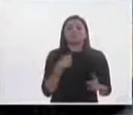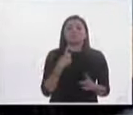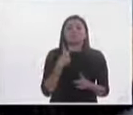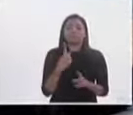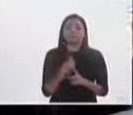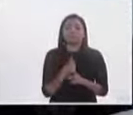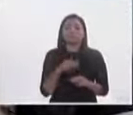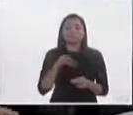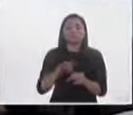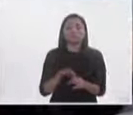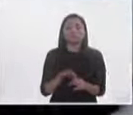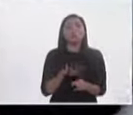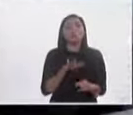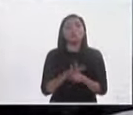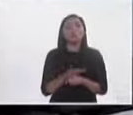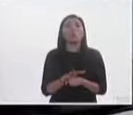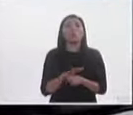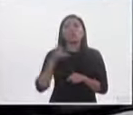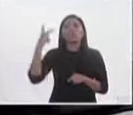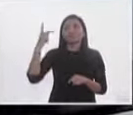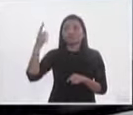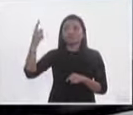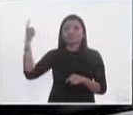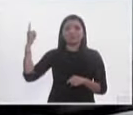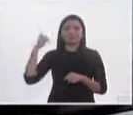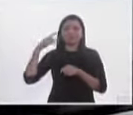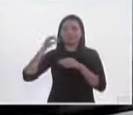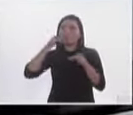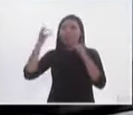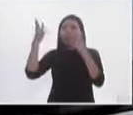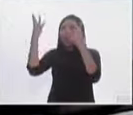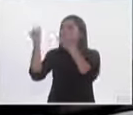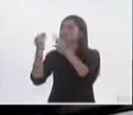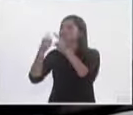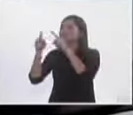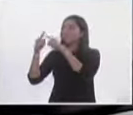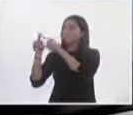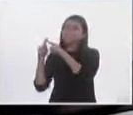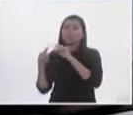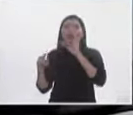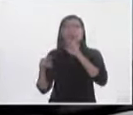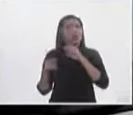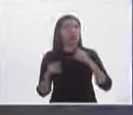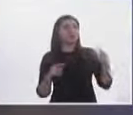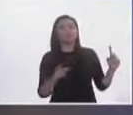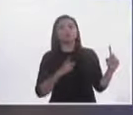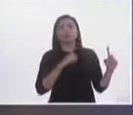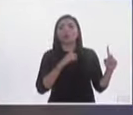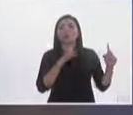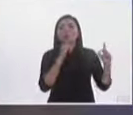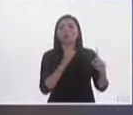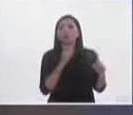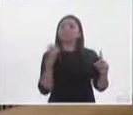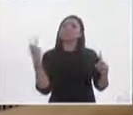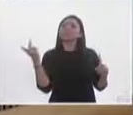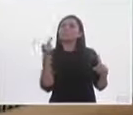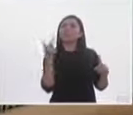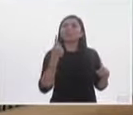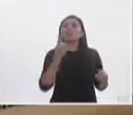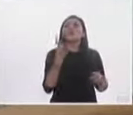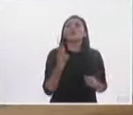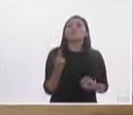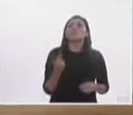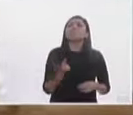oferta partidista o independiente que tuvieron en estas campañas Diputado Pizano ¿qué va a pasar con estos